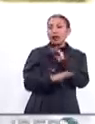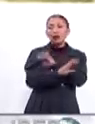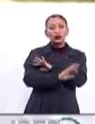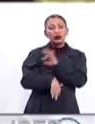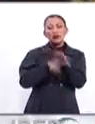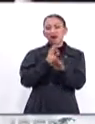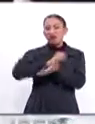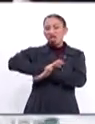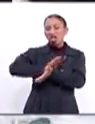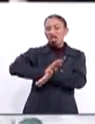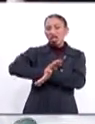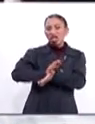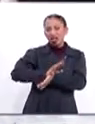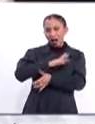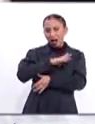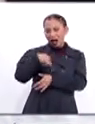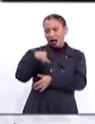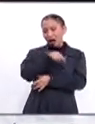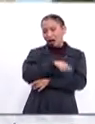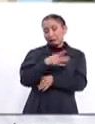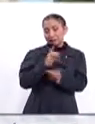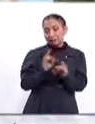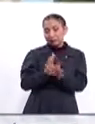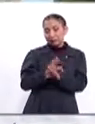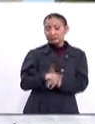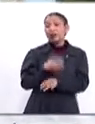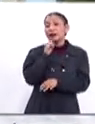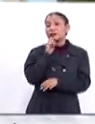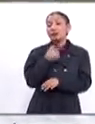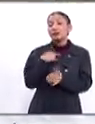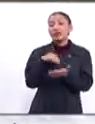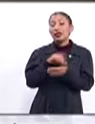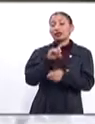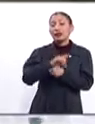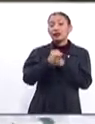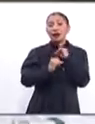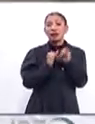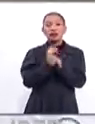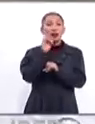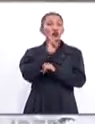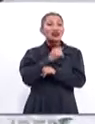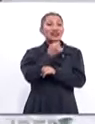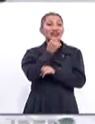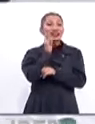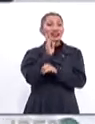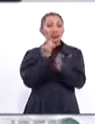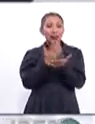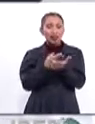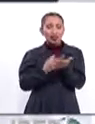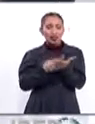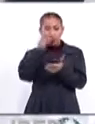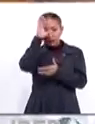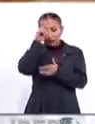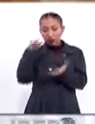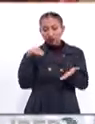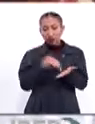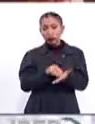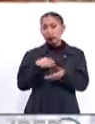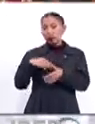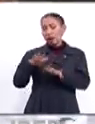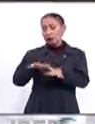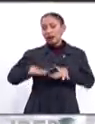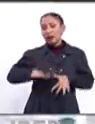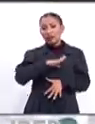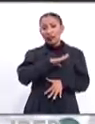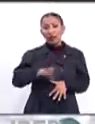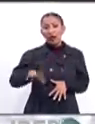a todas las formas de discriminación que se susciten. También se creó el Día Internacional de la Mujer y la Niña en la Ciencia, que fue establecido por la